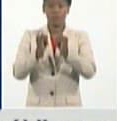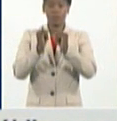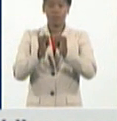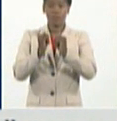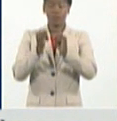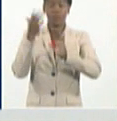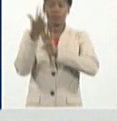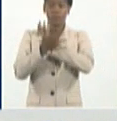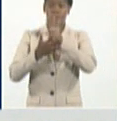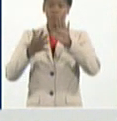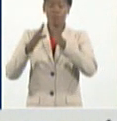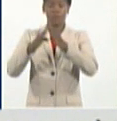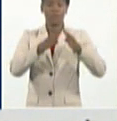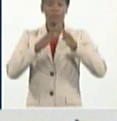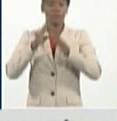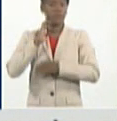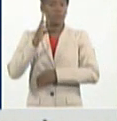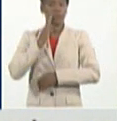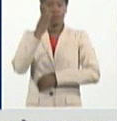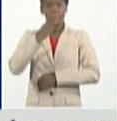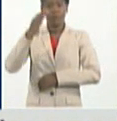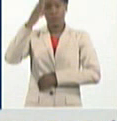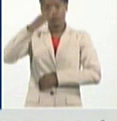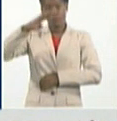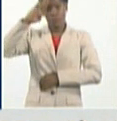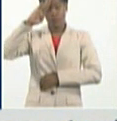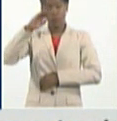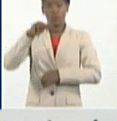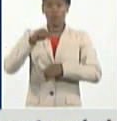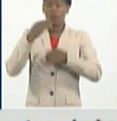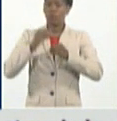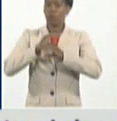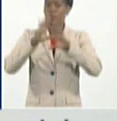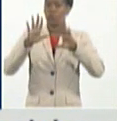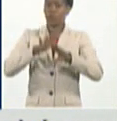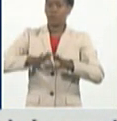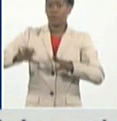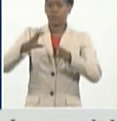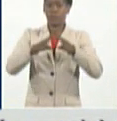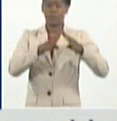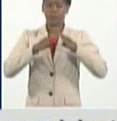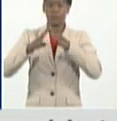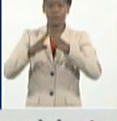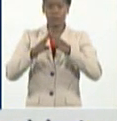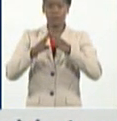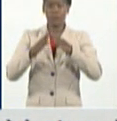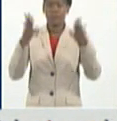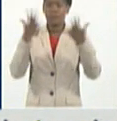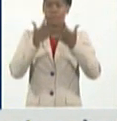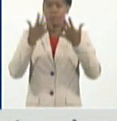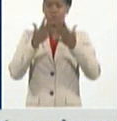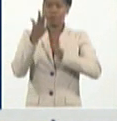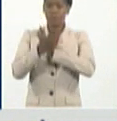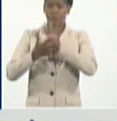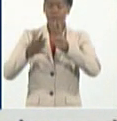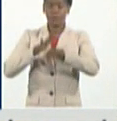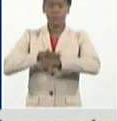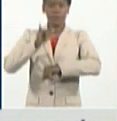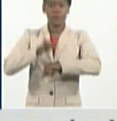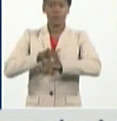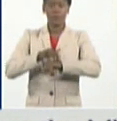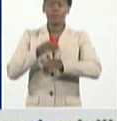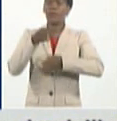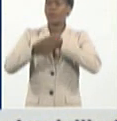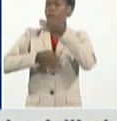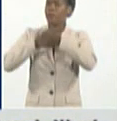sorda de Cuba, Mercedes González, los buenos días para ella también y cuál es la situación epidemiológica y la información que tenemos hoy doctor Durán.